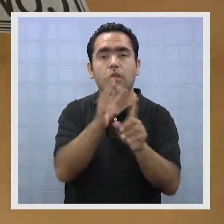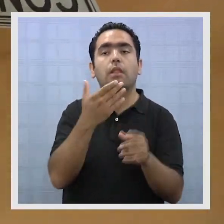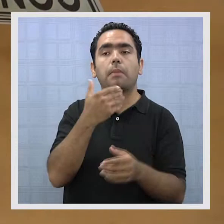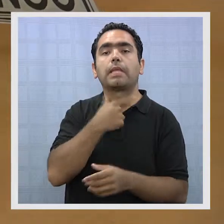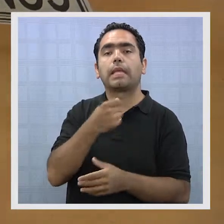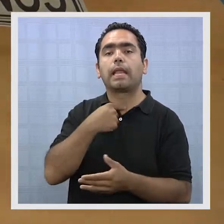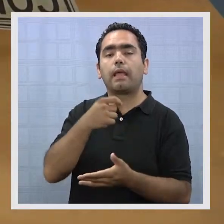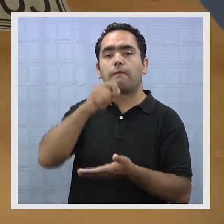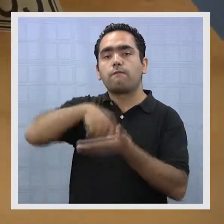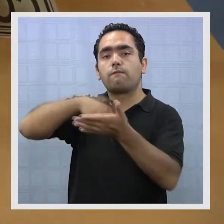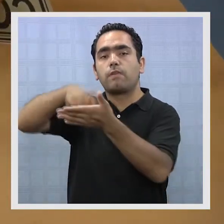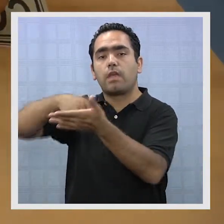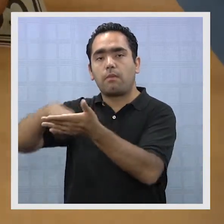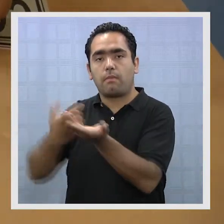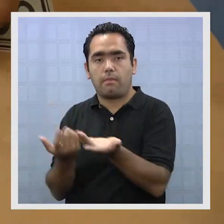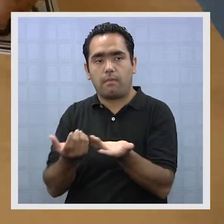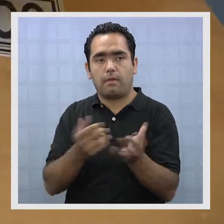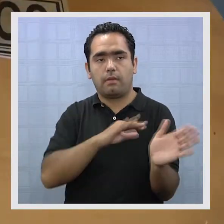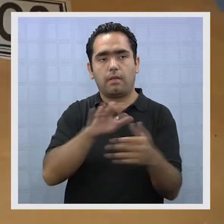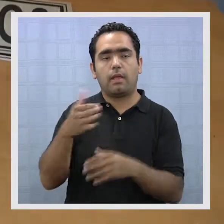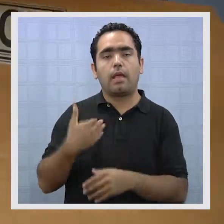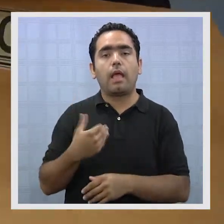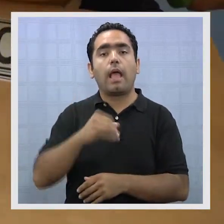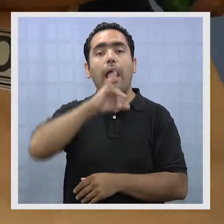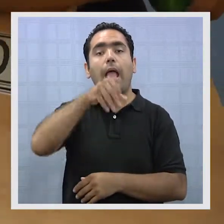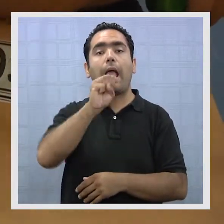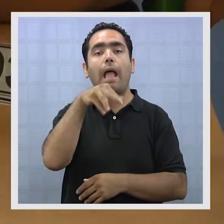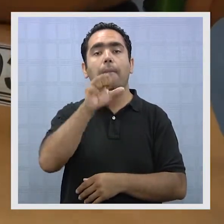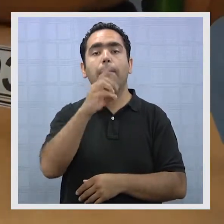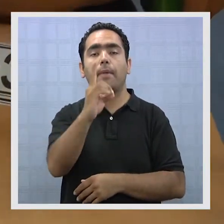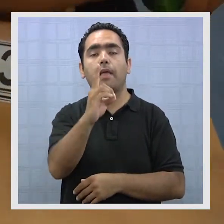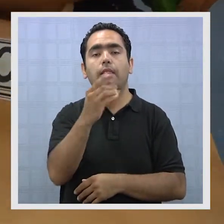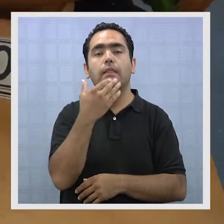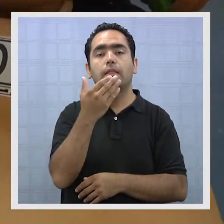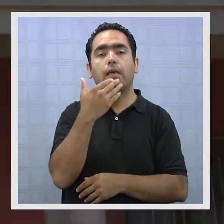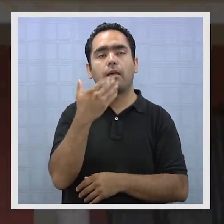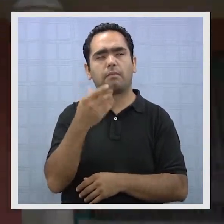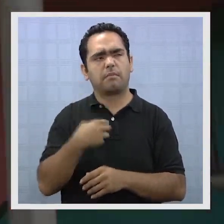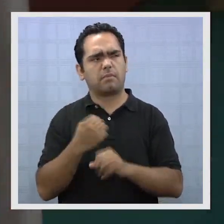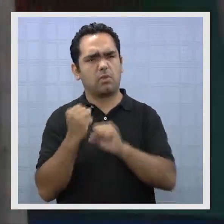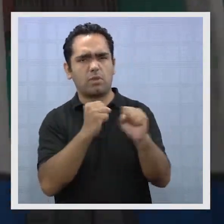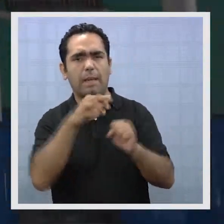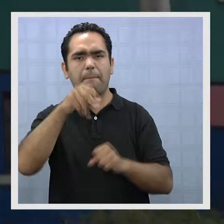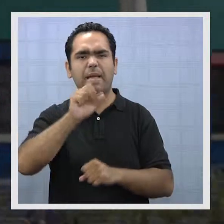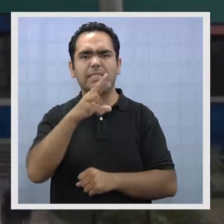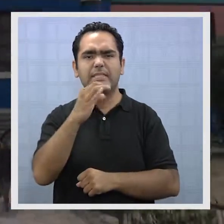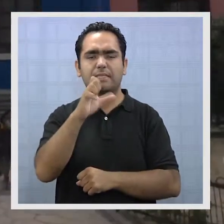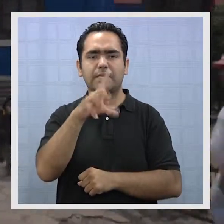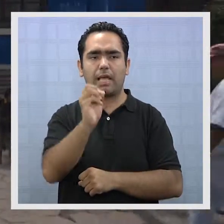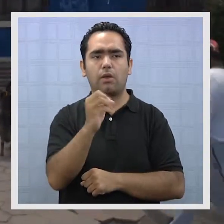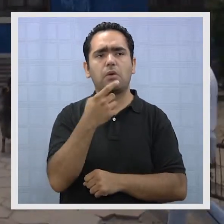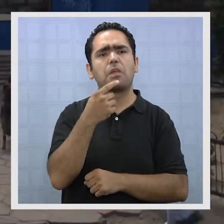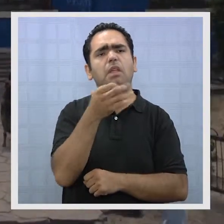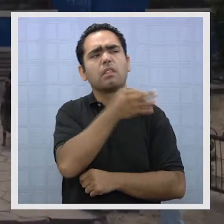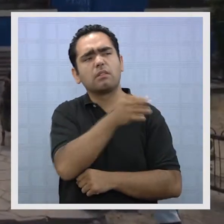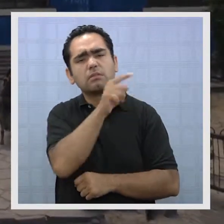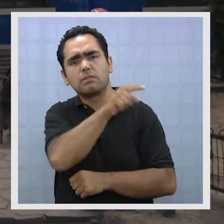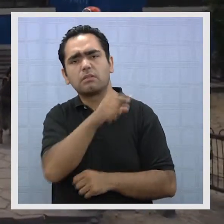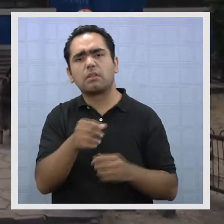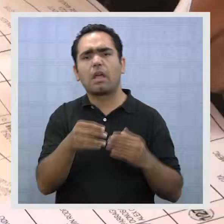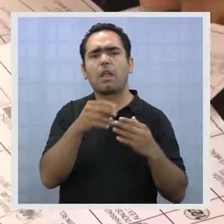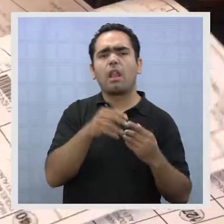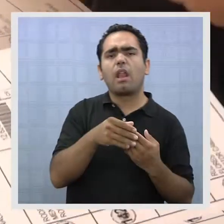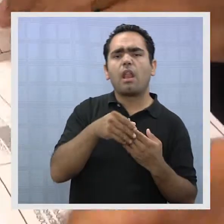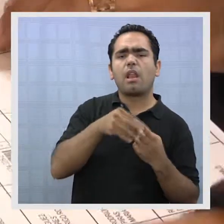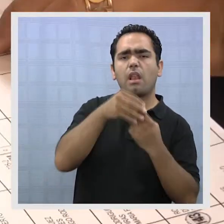necesario. Por otra parte, Jamed desacreditó la acción de Marcelo Tribeli, quien afirma liderar una fracción del